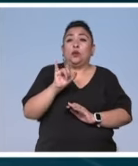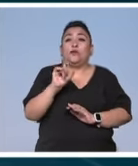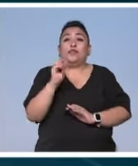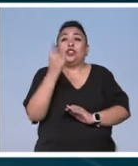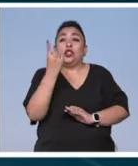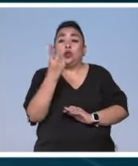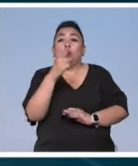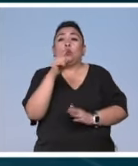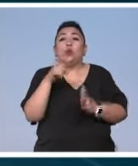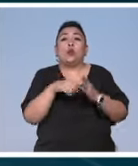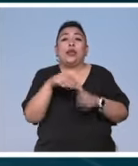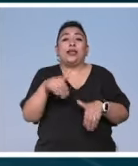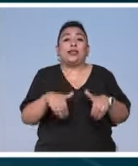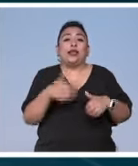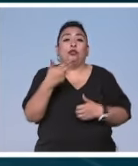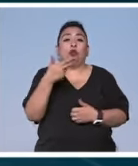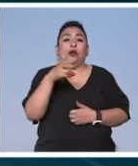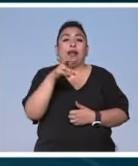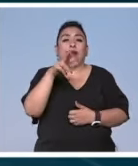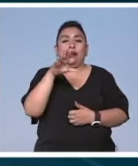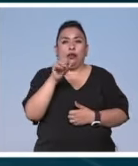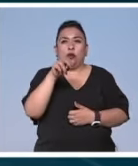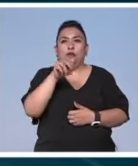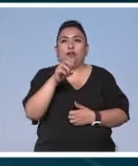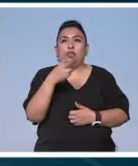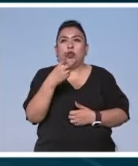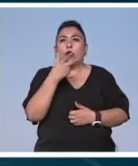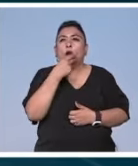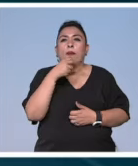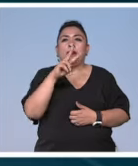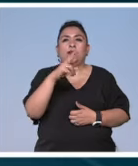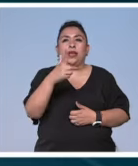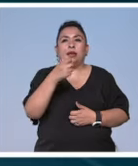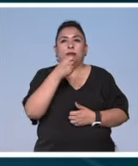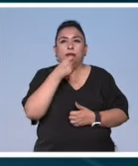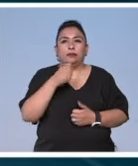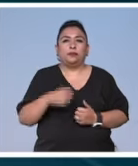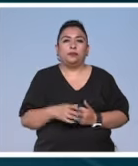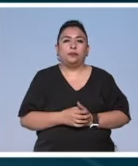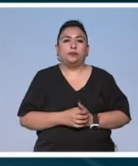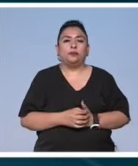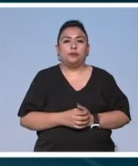21 en el Teatro Helénico. Noticias 22 Víctor Gaspar